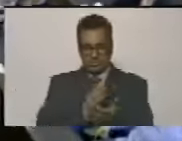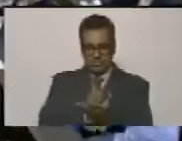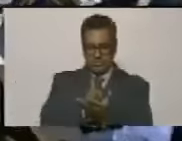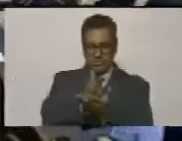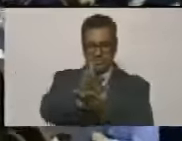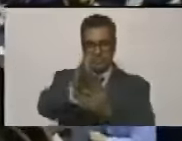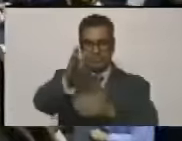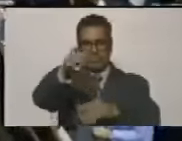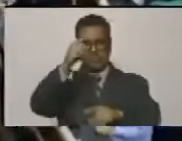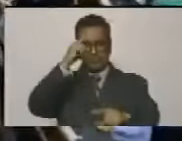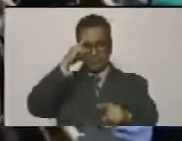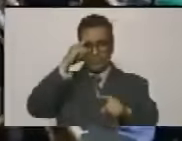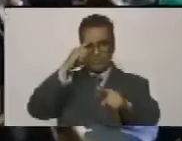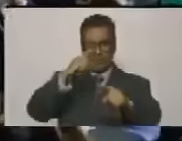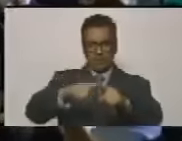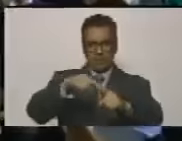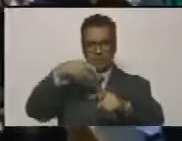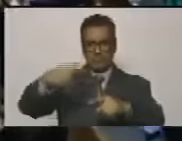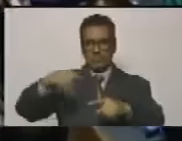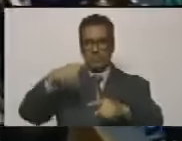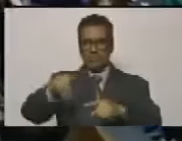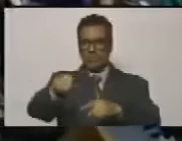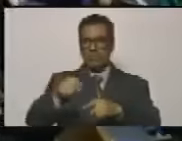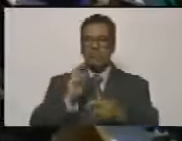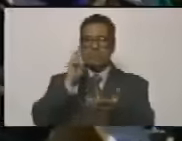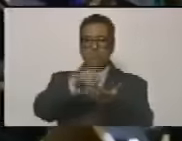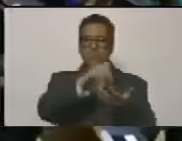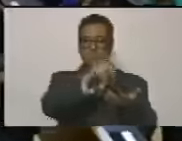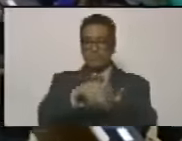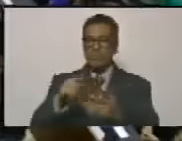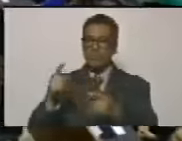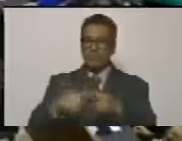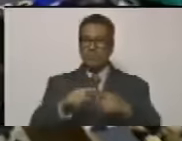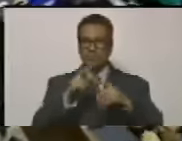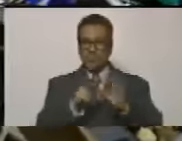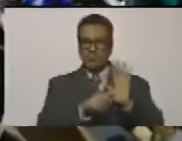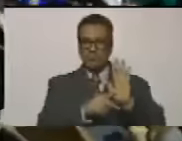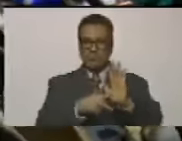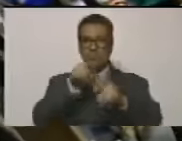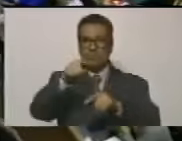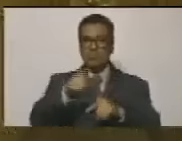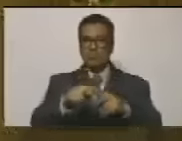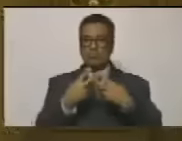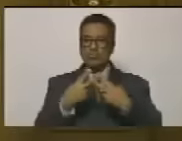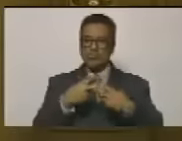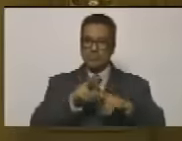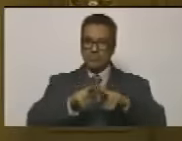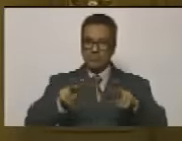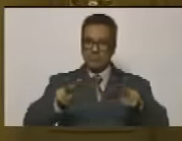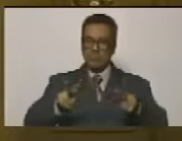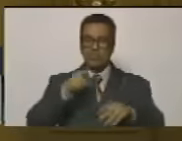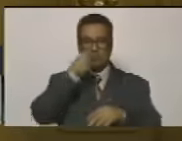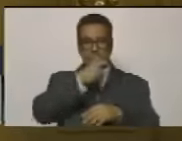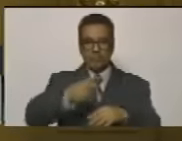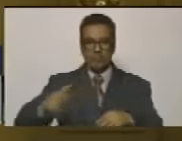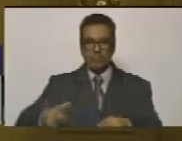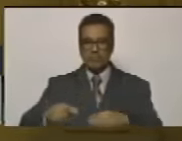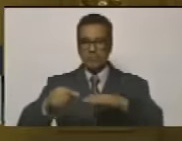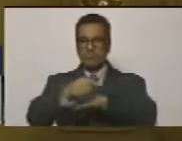que hemos trazado de democracia participativa y protagónica en paz con un pueblo